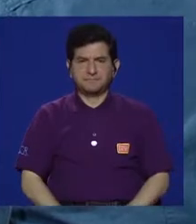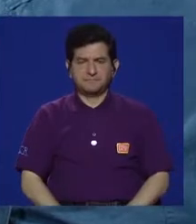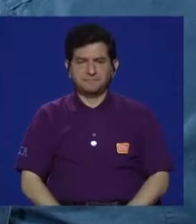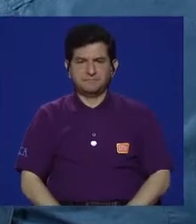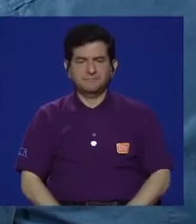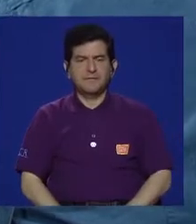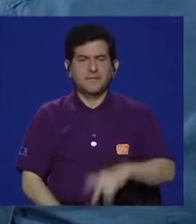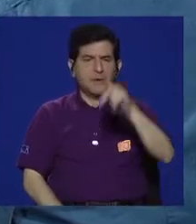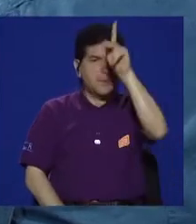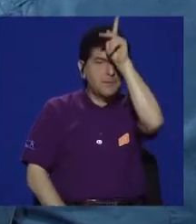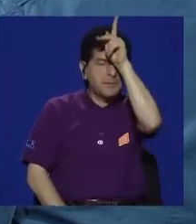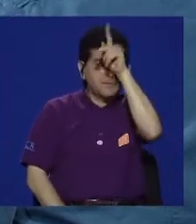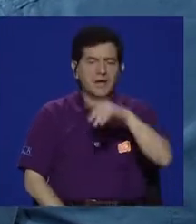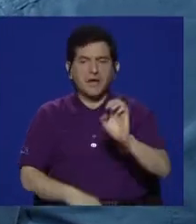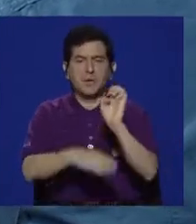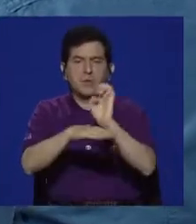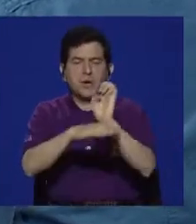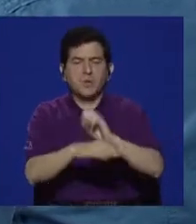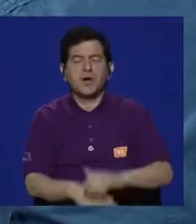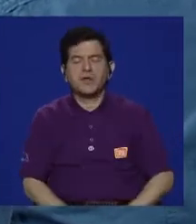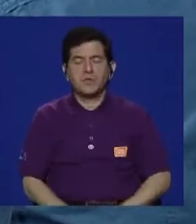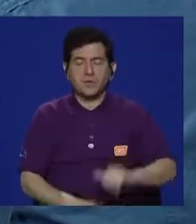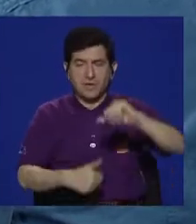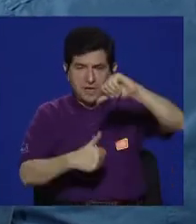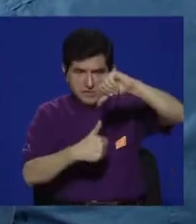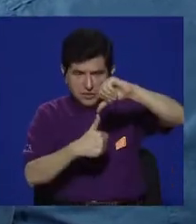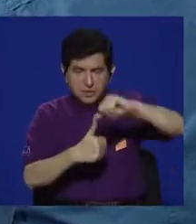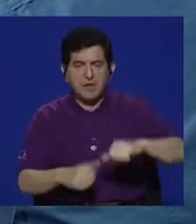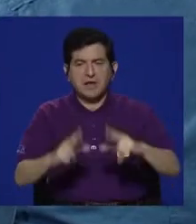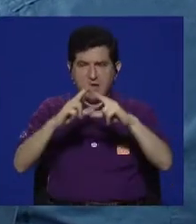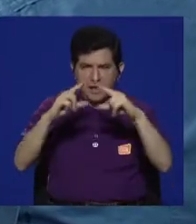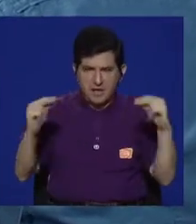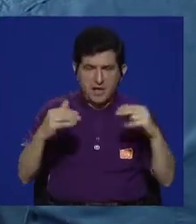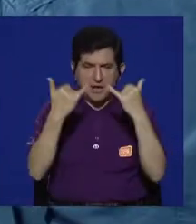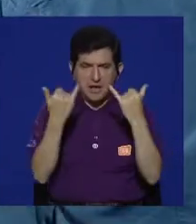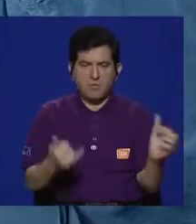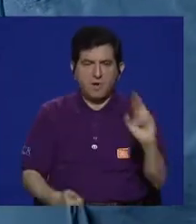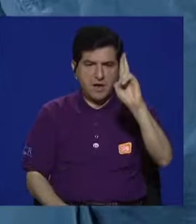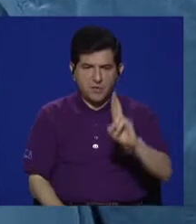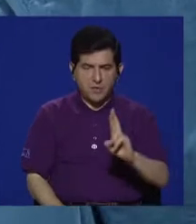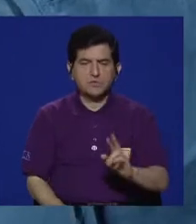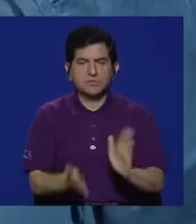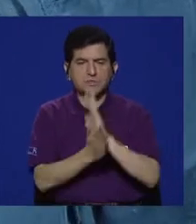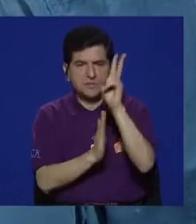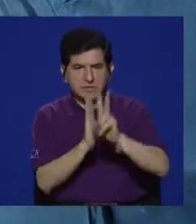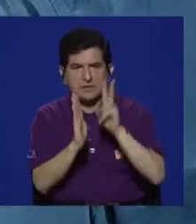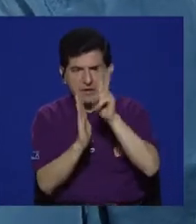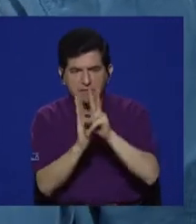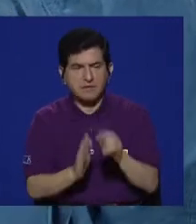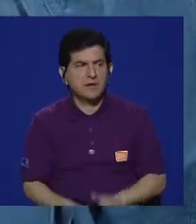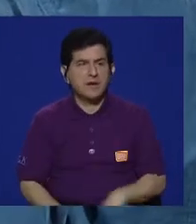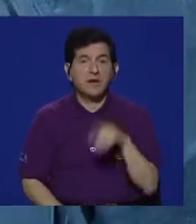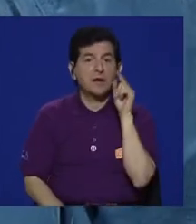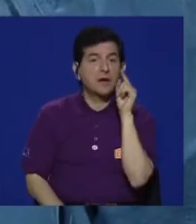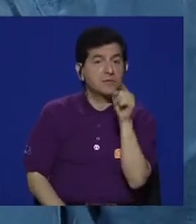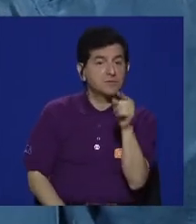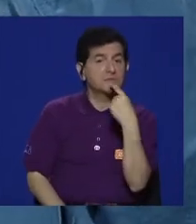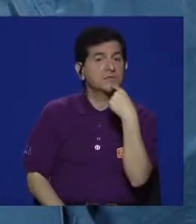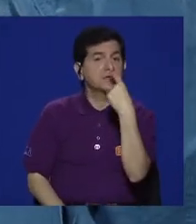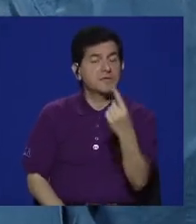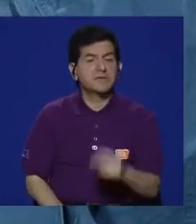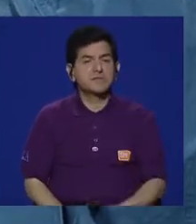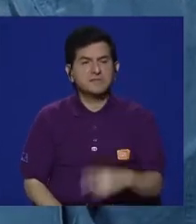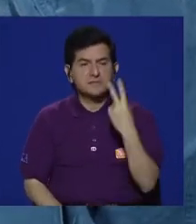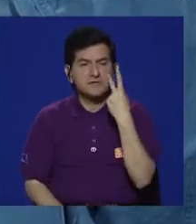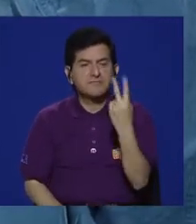en Perú, Ecuador, en Unidos, Centroamérica, Nicaragua, ahora en Costa Rica haciendo este documental. De manera que ha podido, como dice usted,